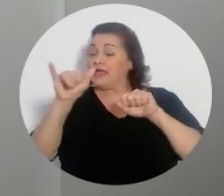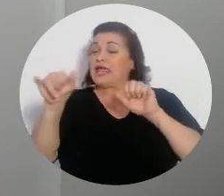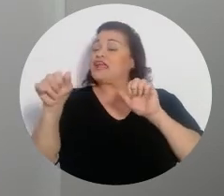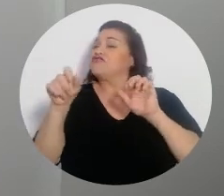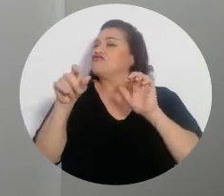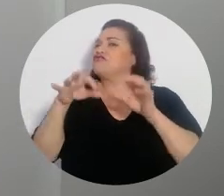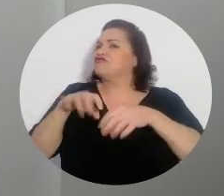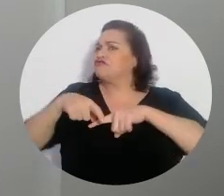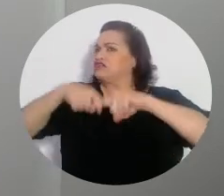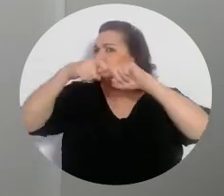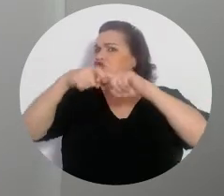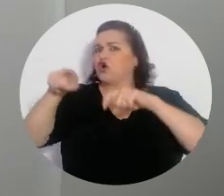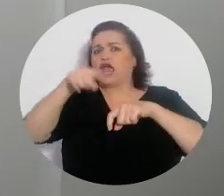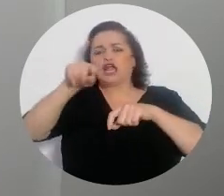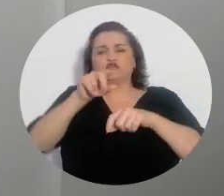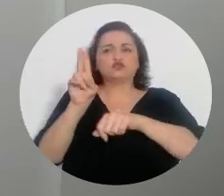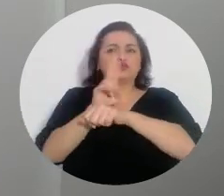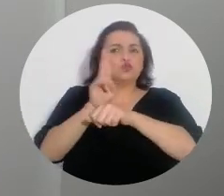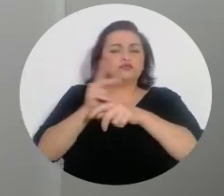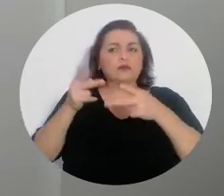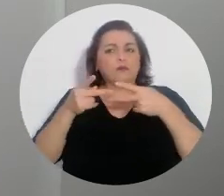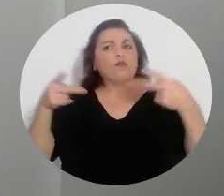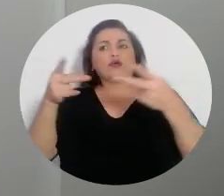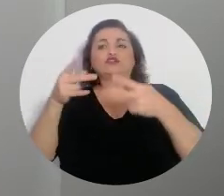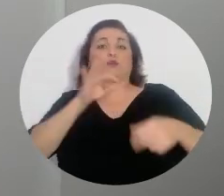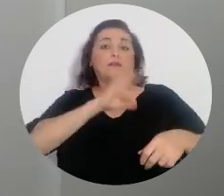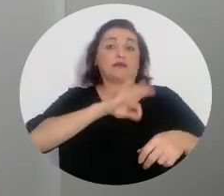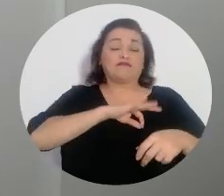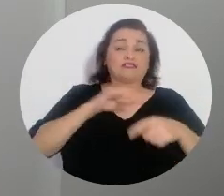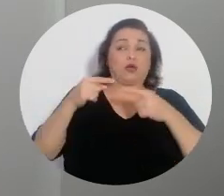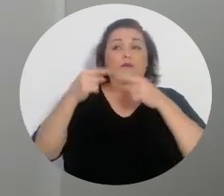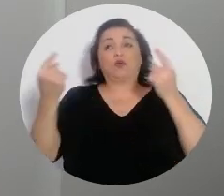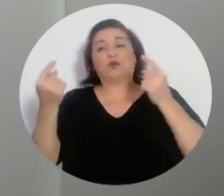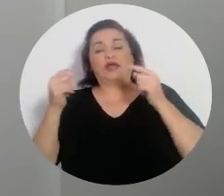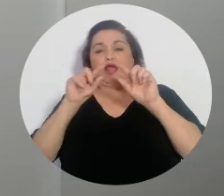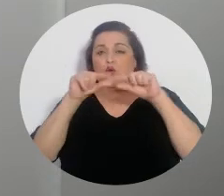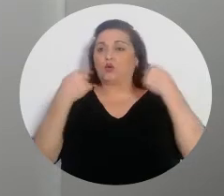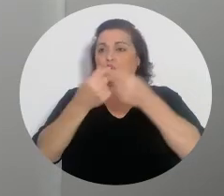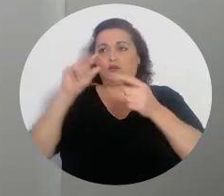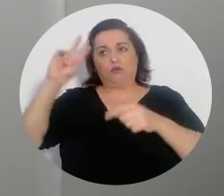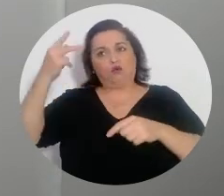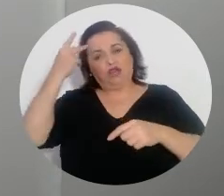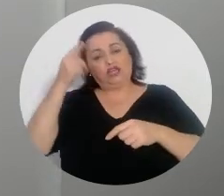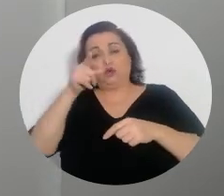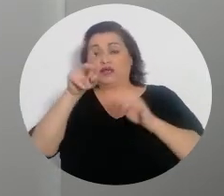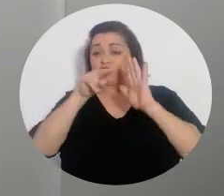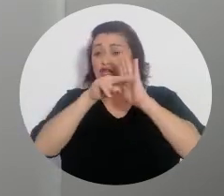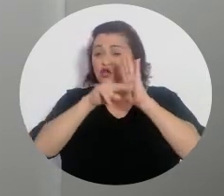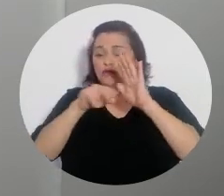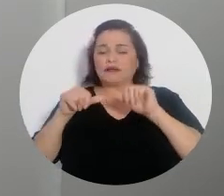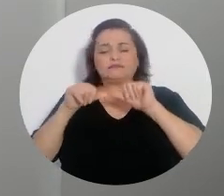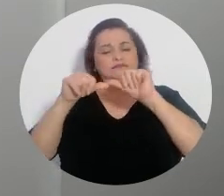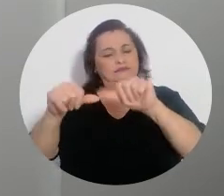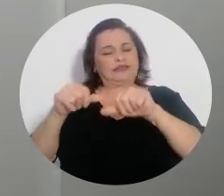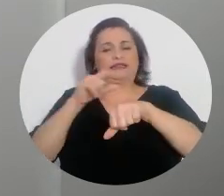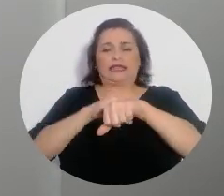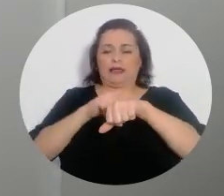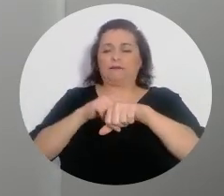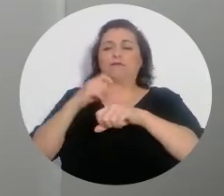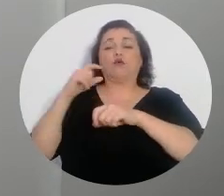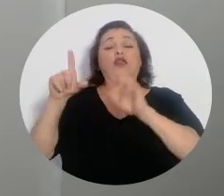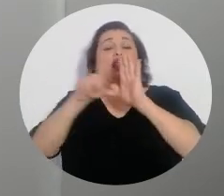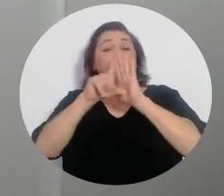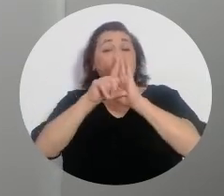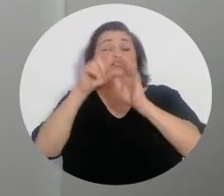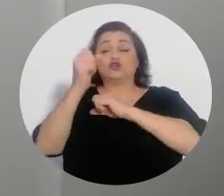norma de